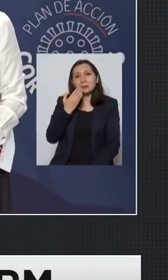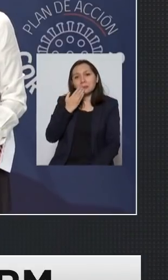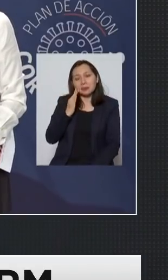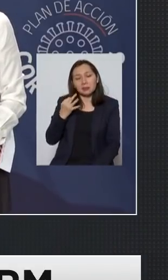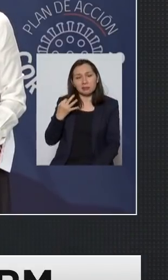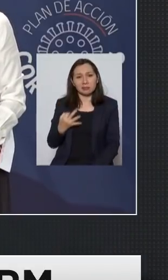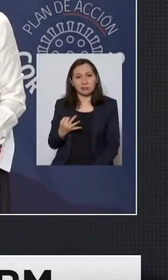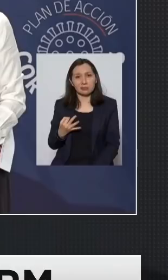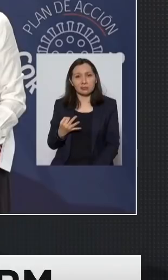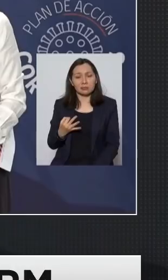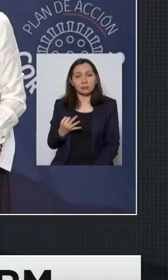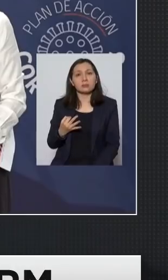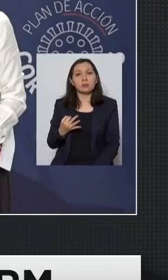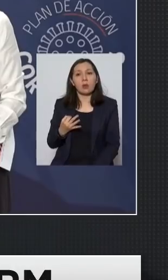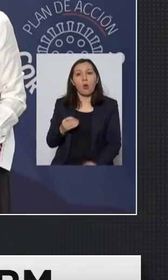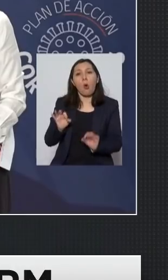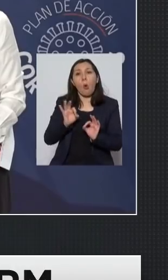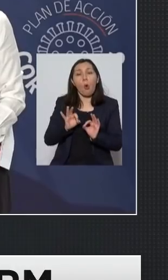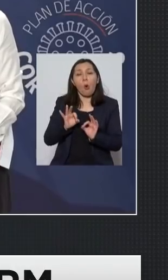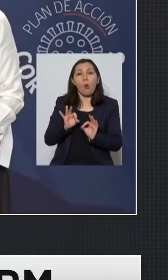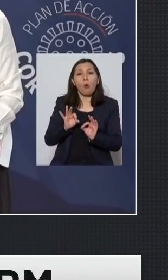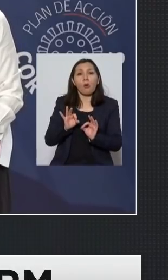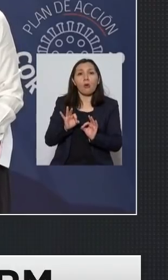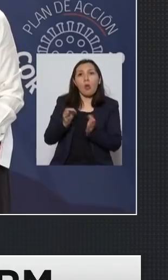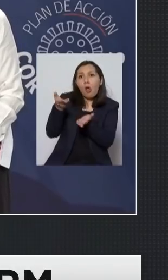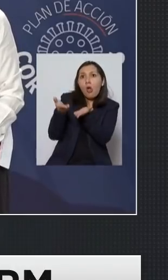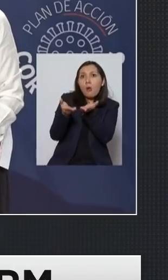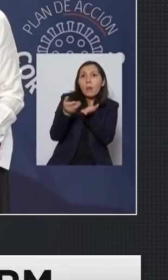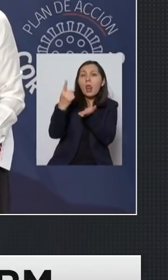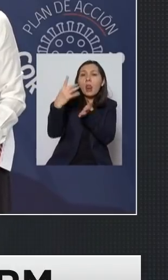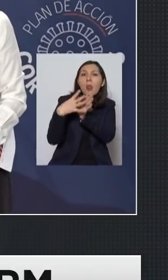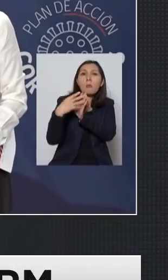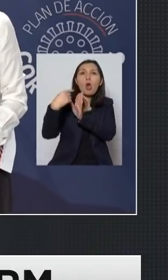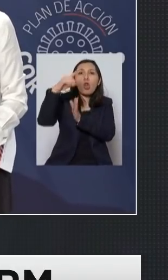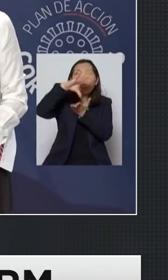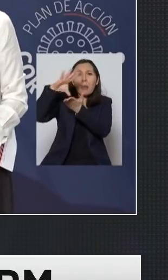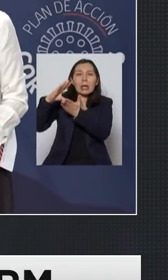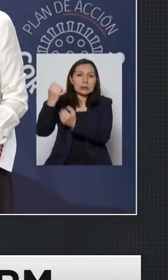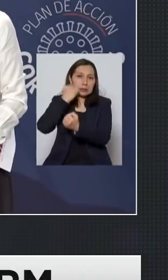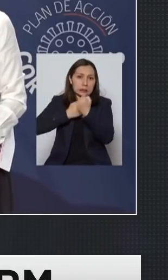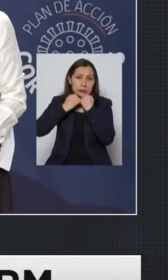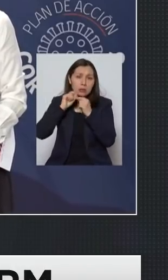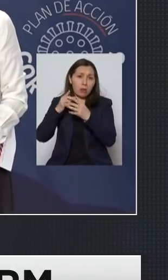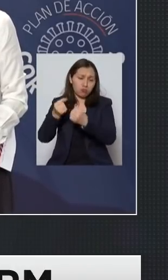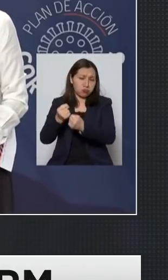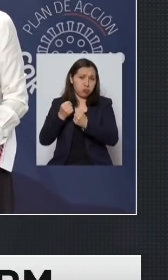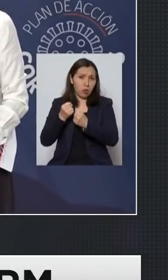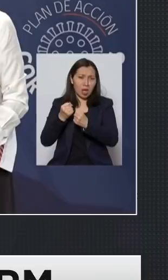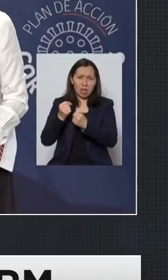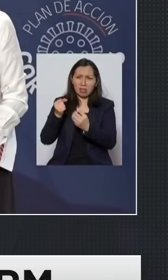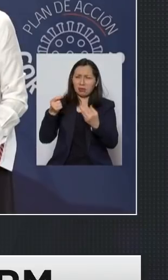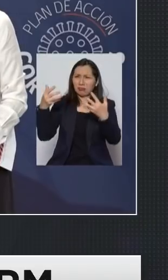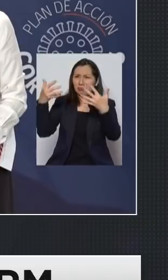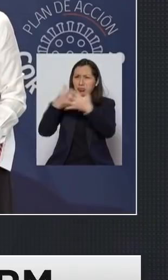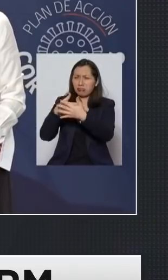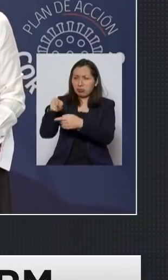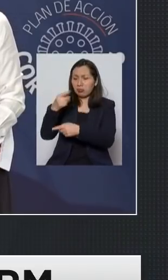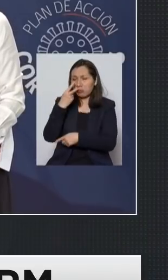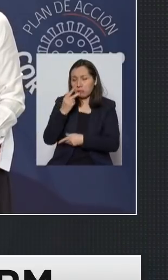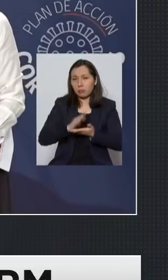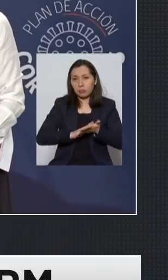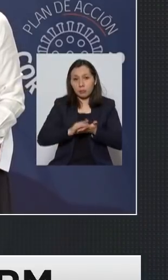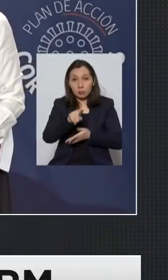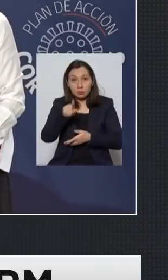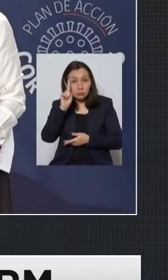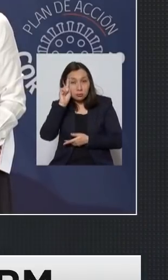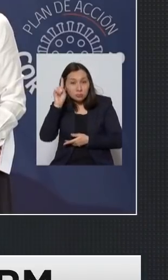insisto que seguir comparando modelos que tienen errores intrínsecos muy fuertes piensen ustedes